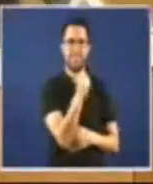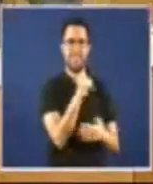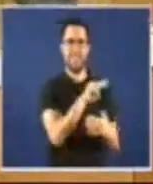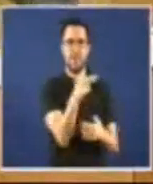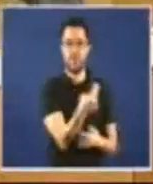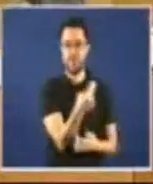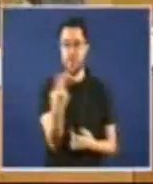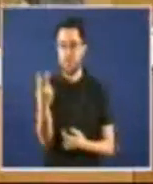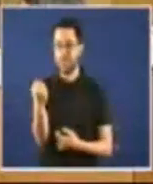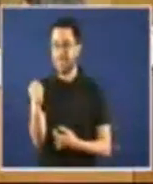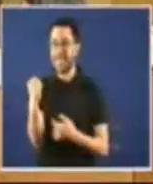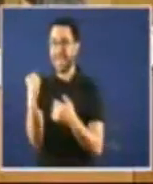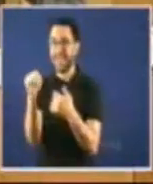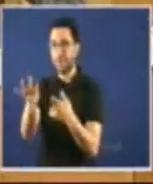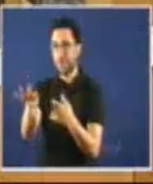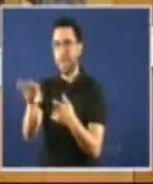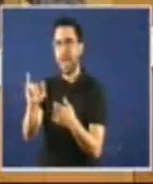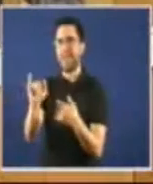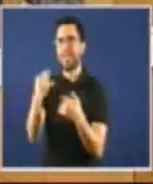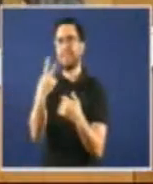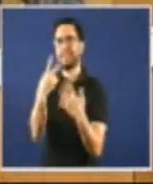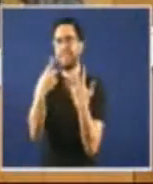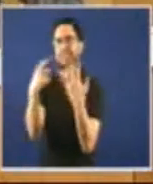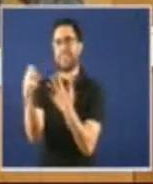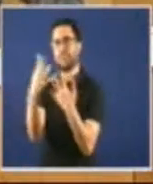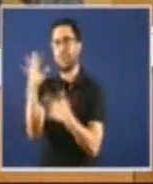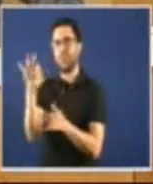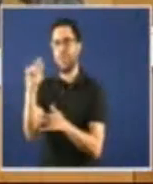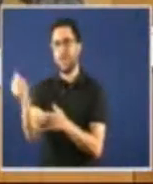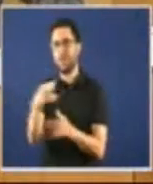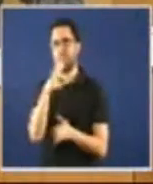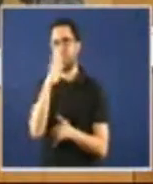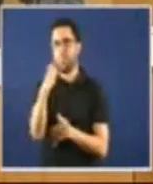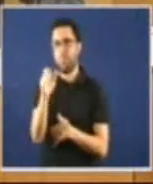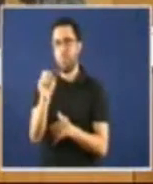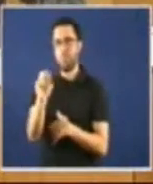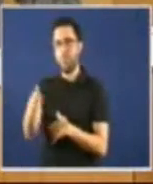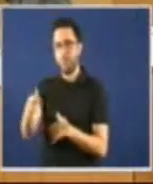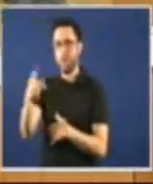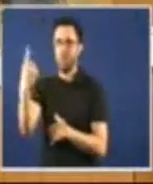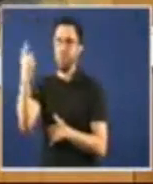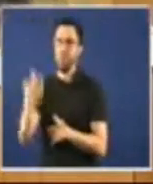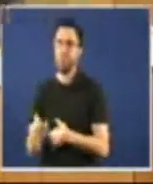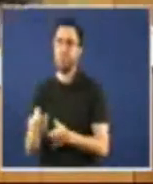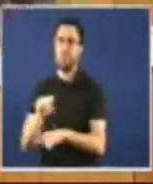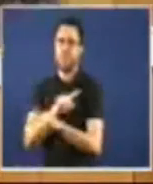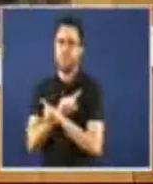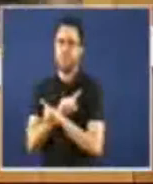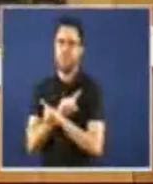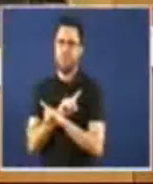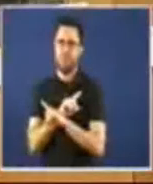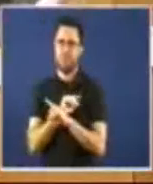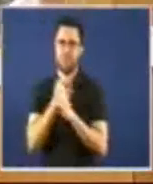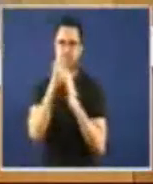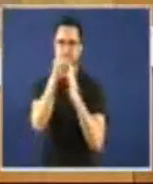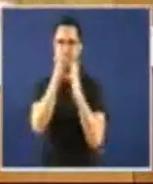650 euros, ou seja, casi cinco veces menos. Agora, ben, há